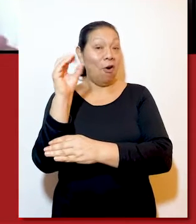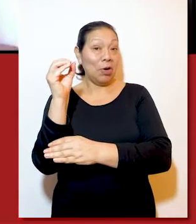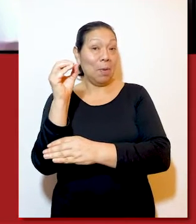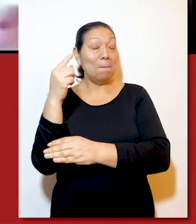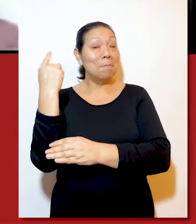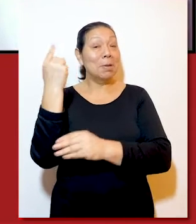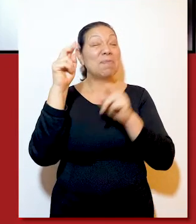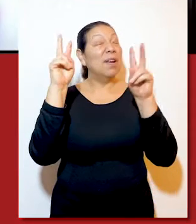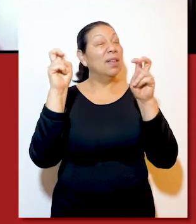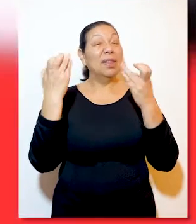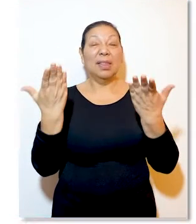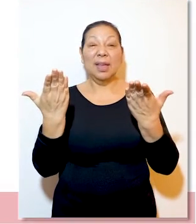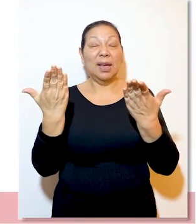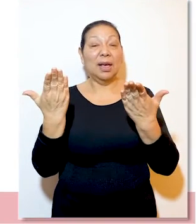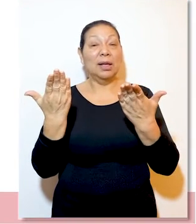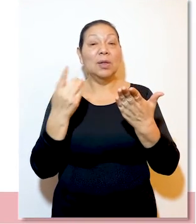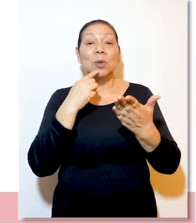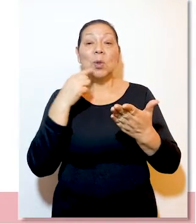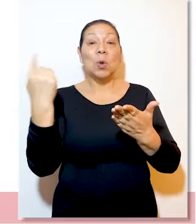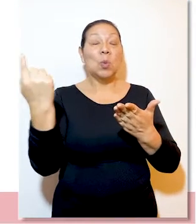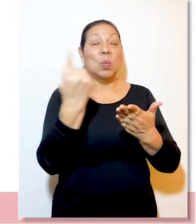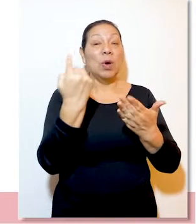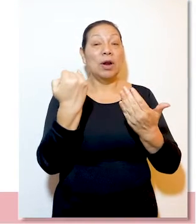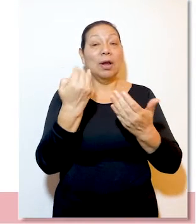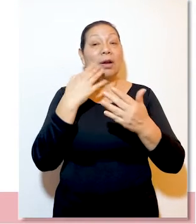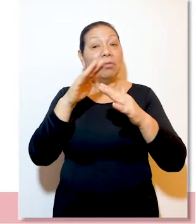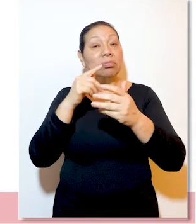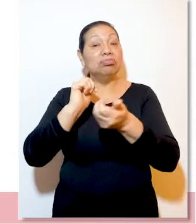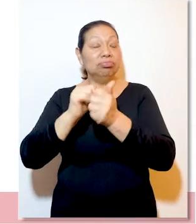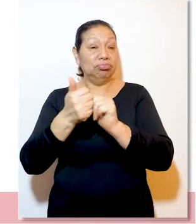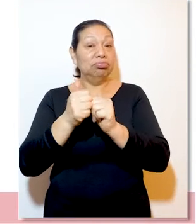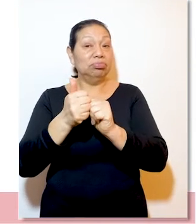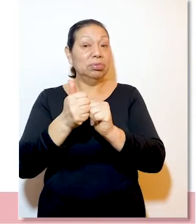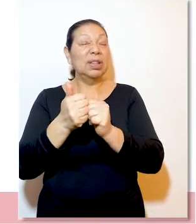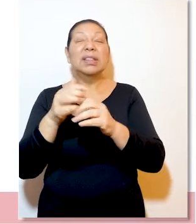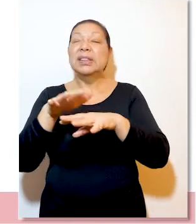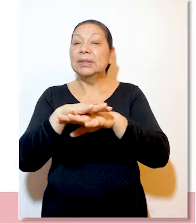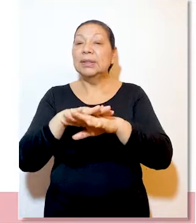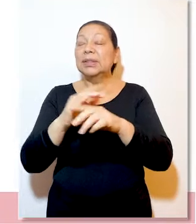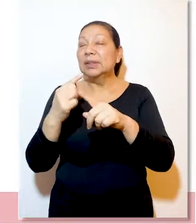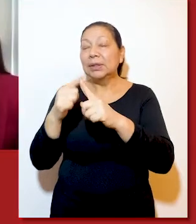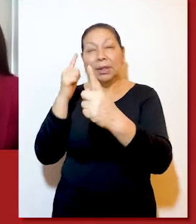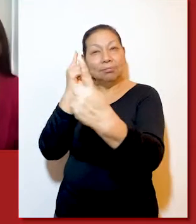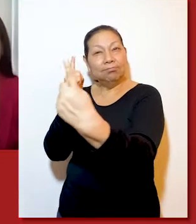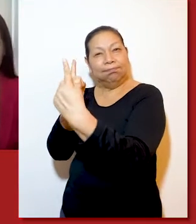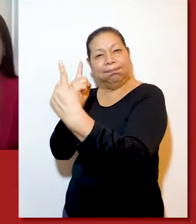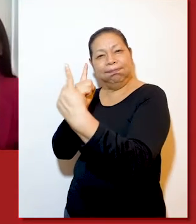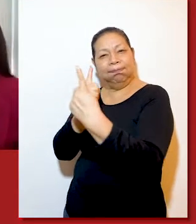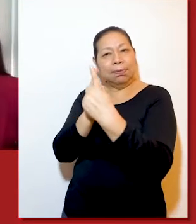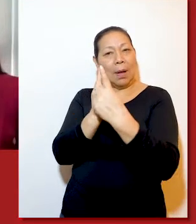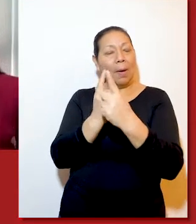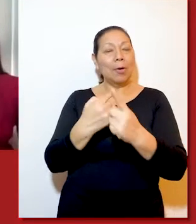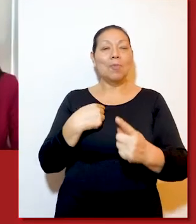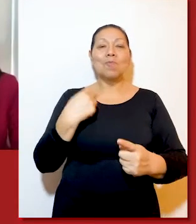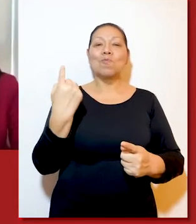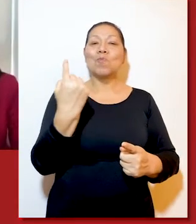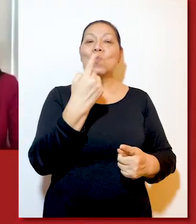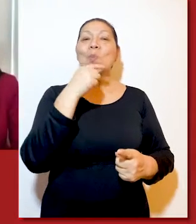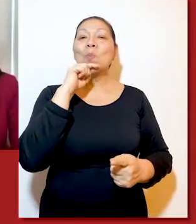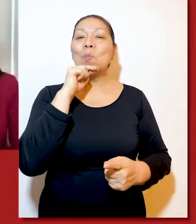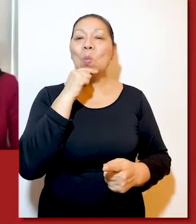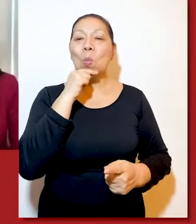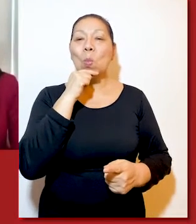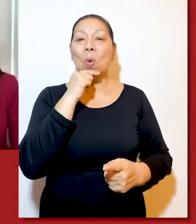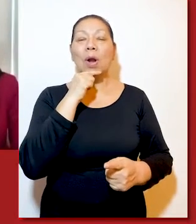El foro se inició con el primer tema, autonomía de las mujeres en escenarios cambiantes, y se trató sobre los retos para alcanzar mayor